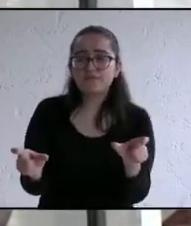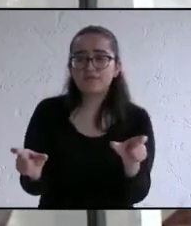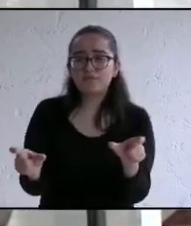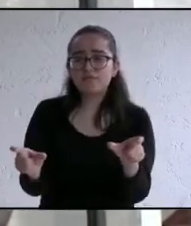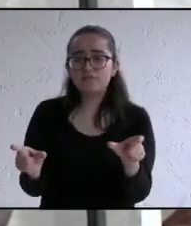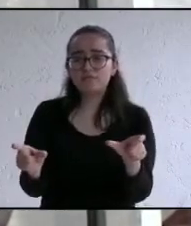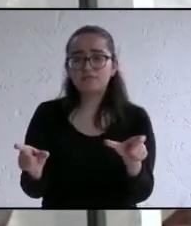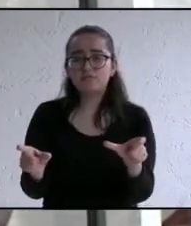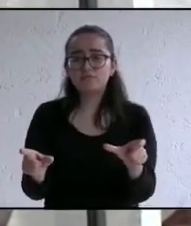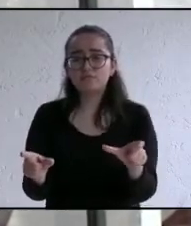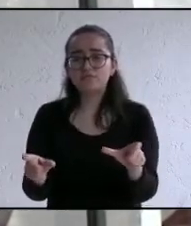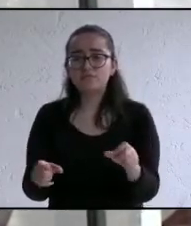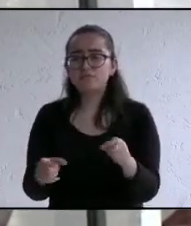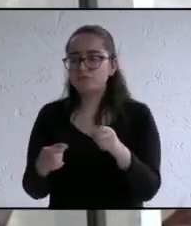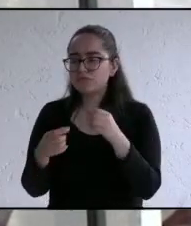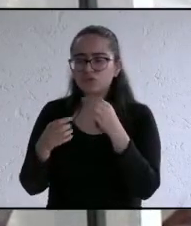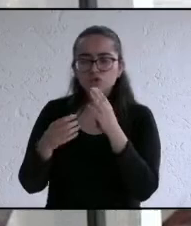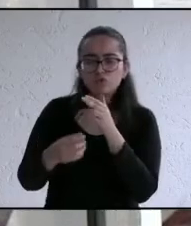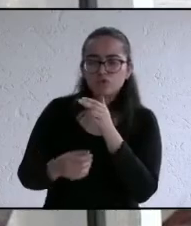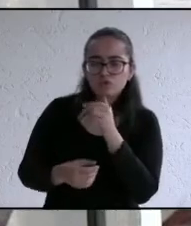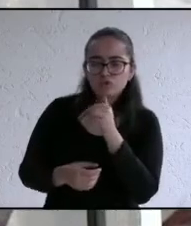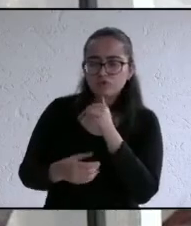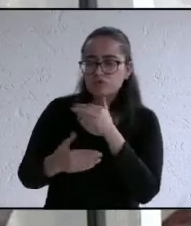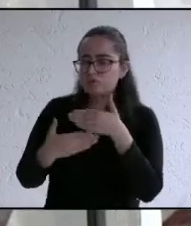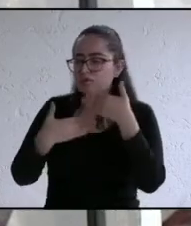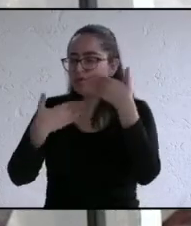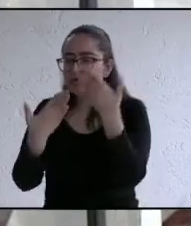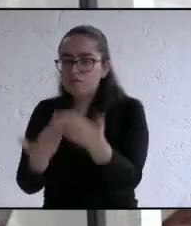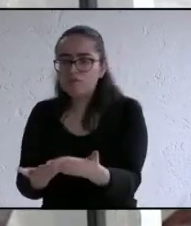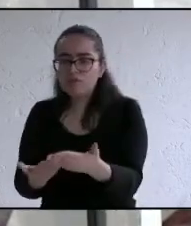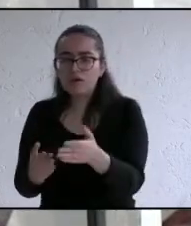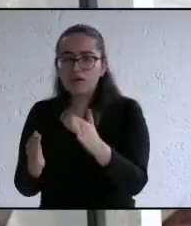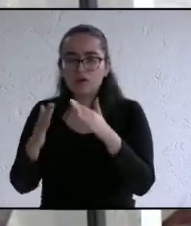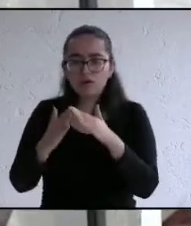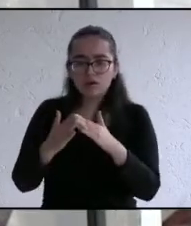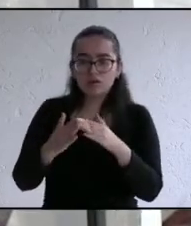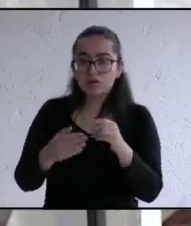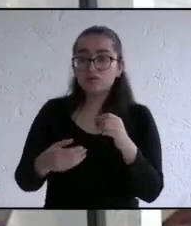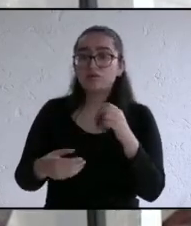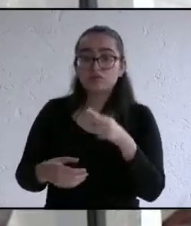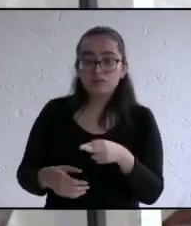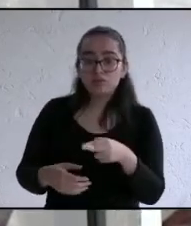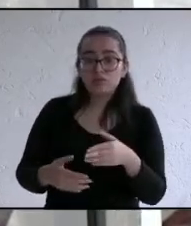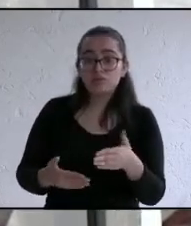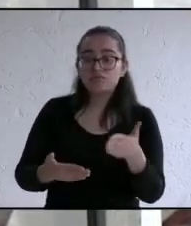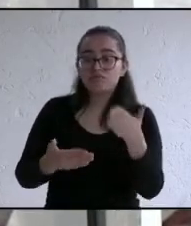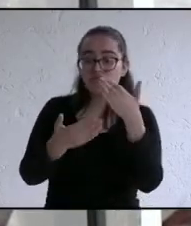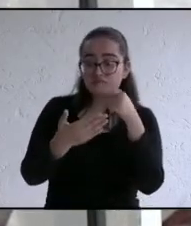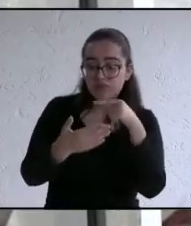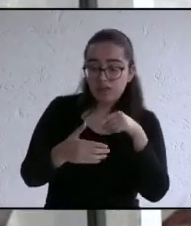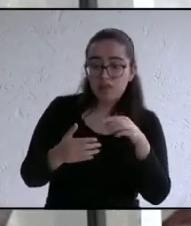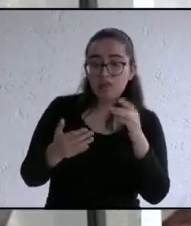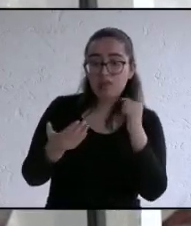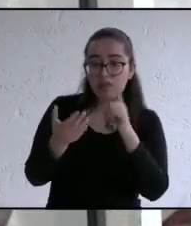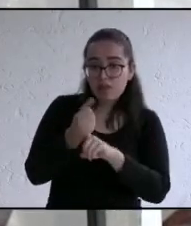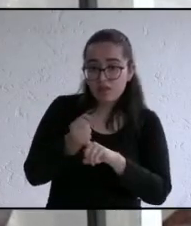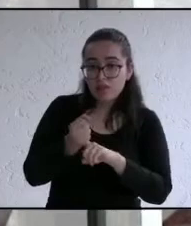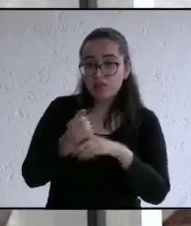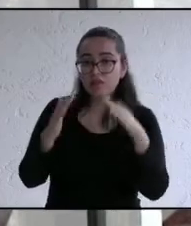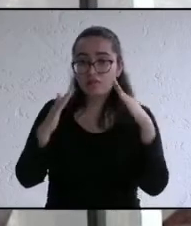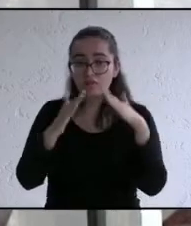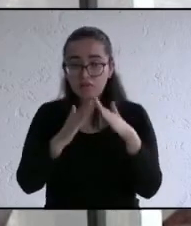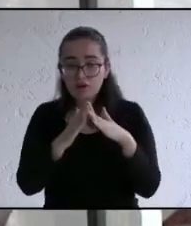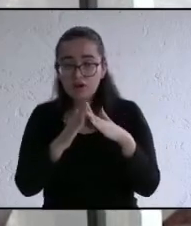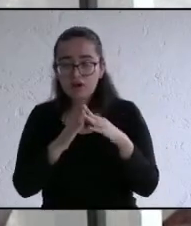solo al exterior de las casas no es solo en la calle también es al interior y la inseguridad también lo viven las mujeres